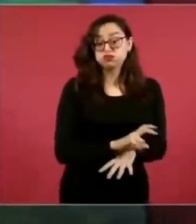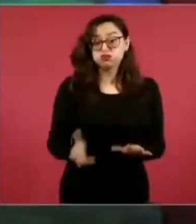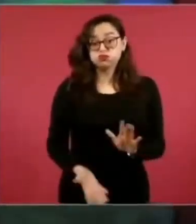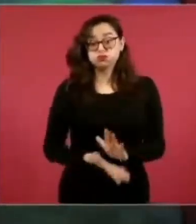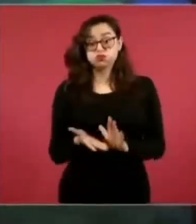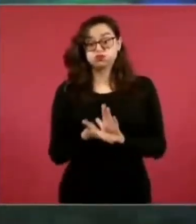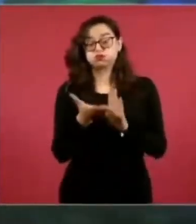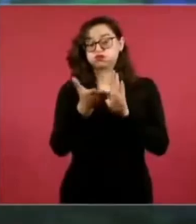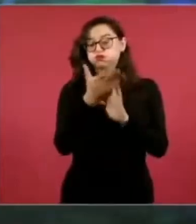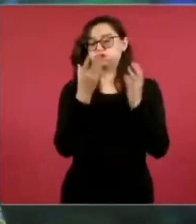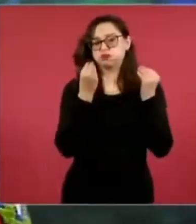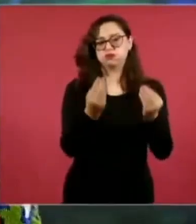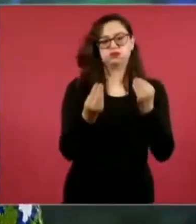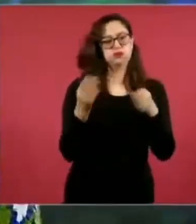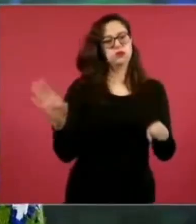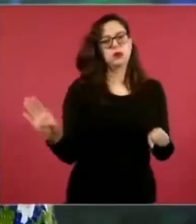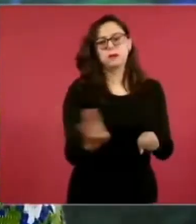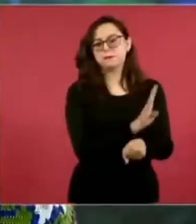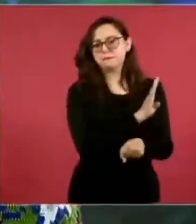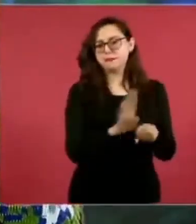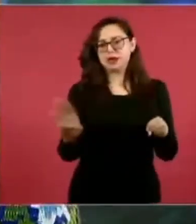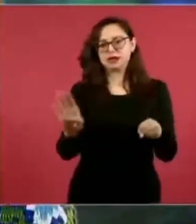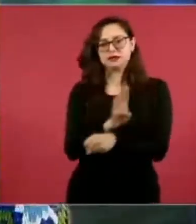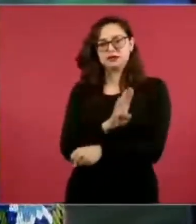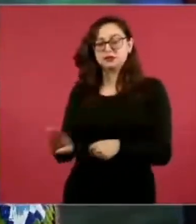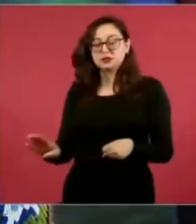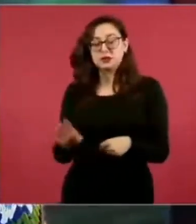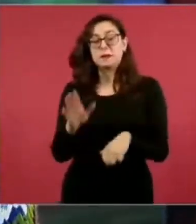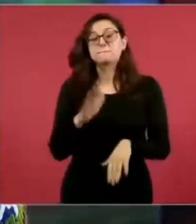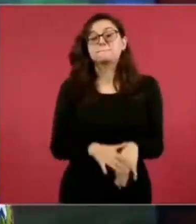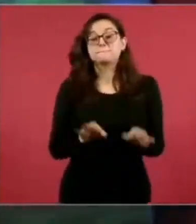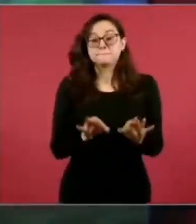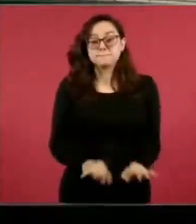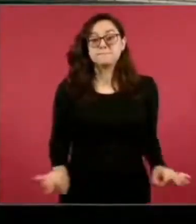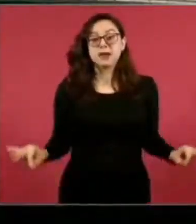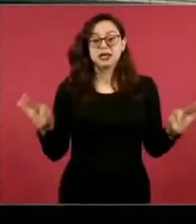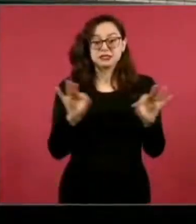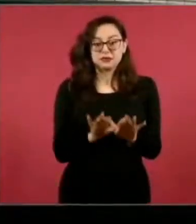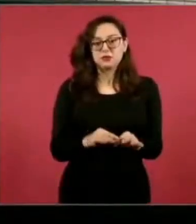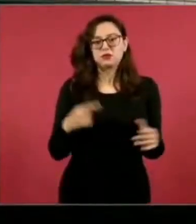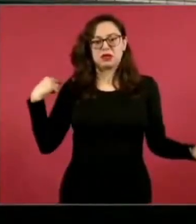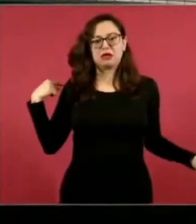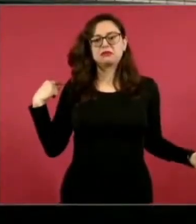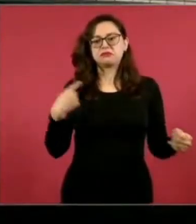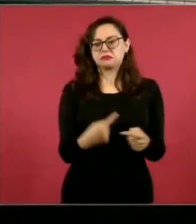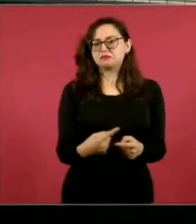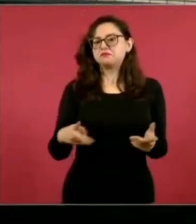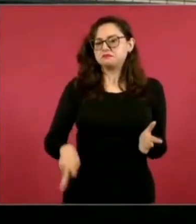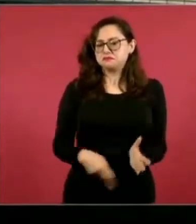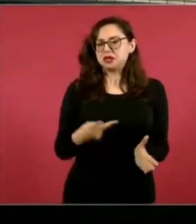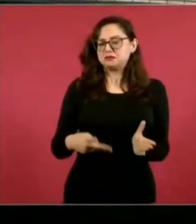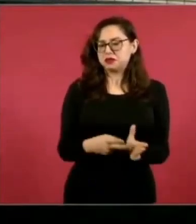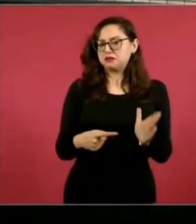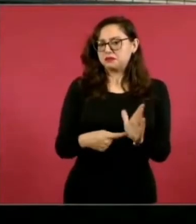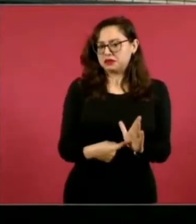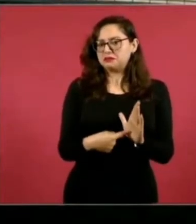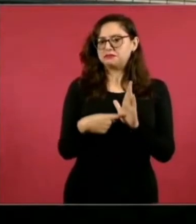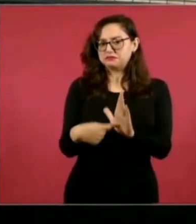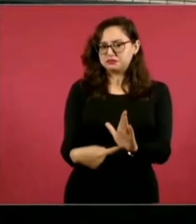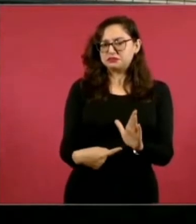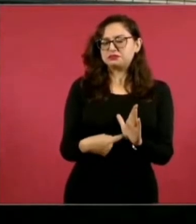benéficos que tienen que ver fundamentalmente con cosas que hemos mencionado aquí en este espacio, en otras